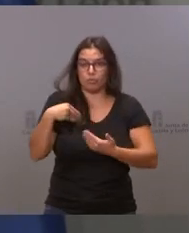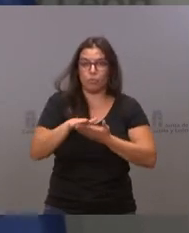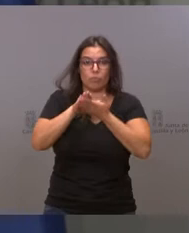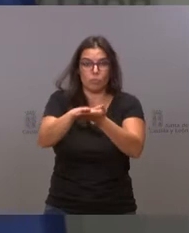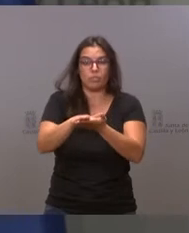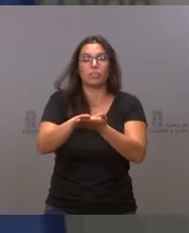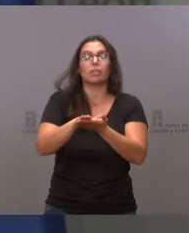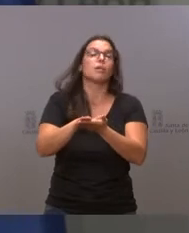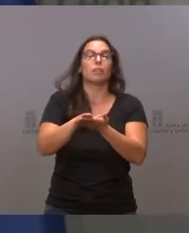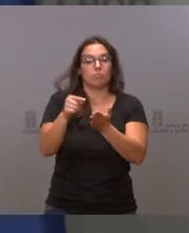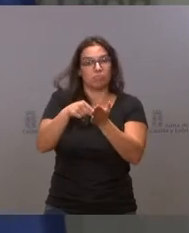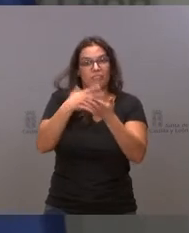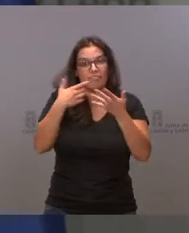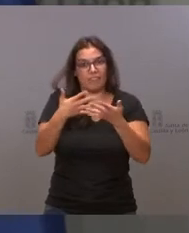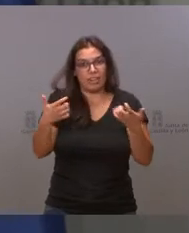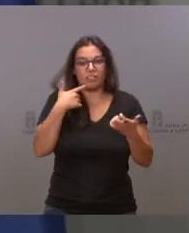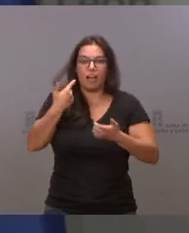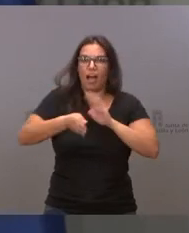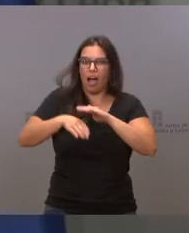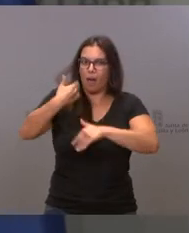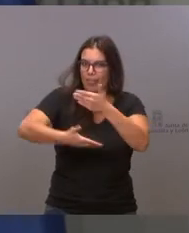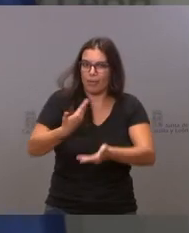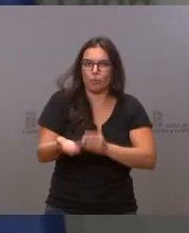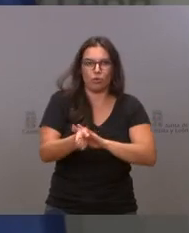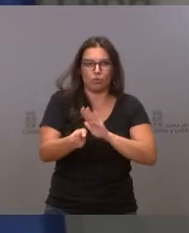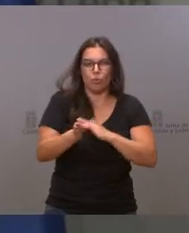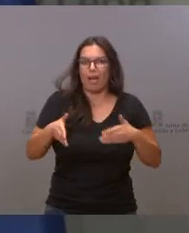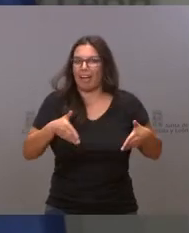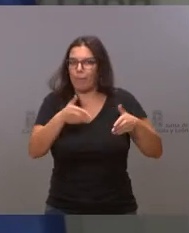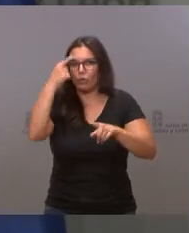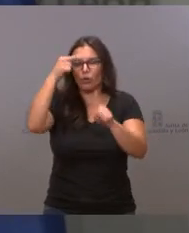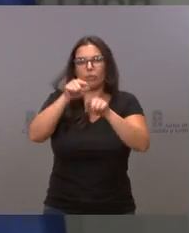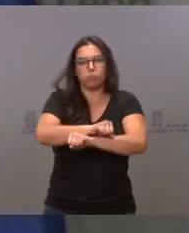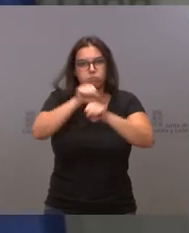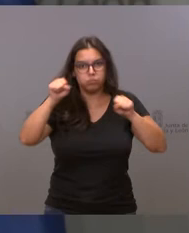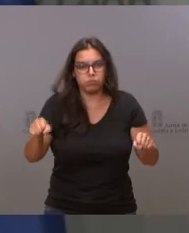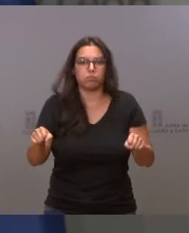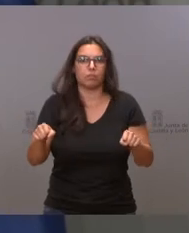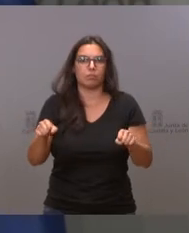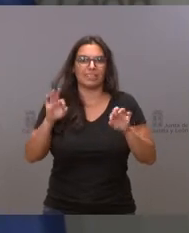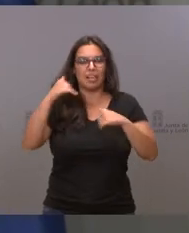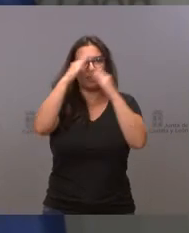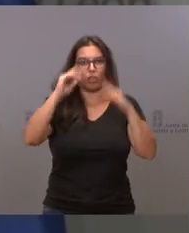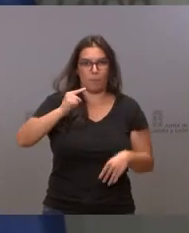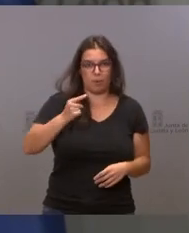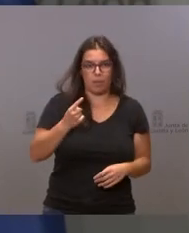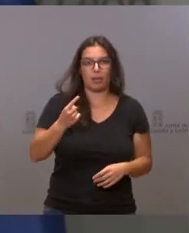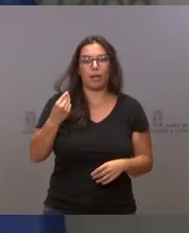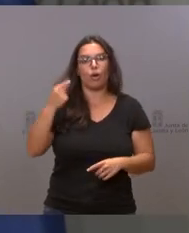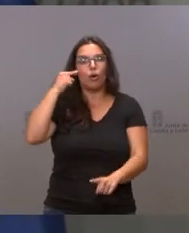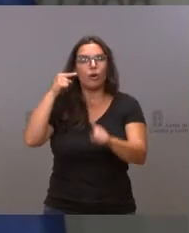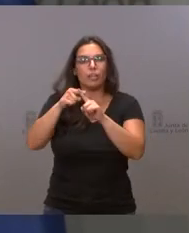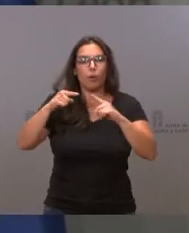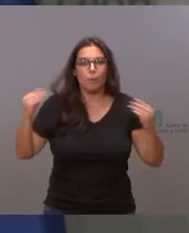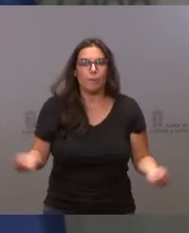seguimos avanzando en ese camino de refuerzo de nuestra atención primaria, en ese camino de